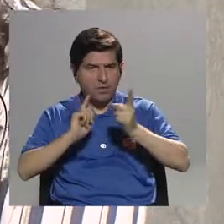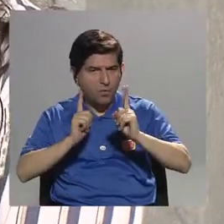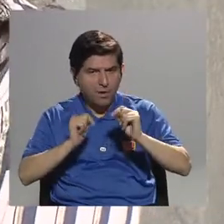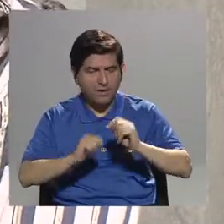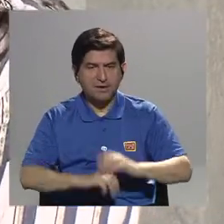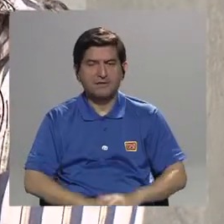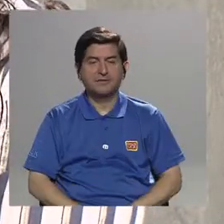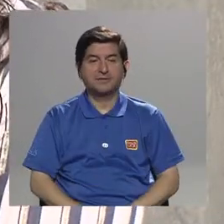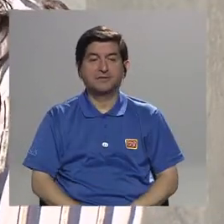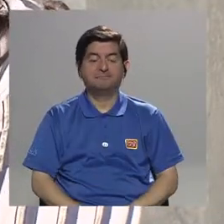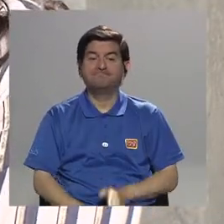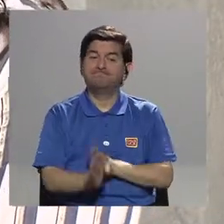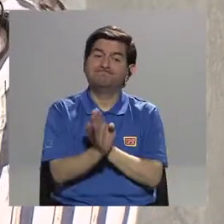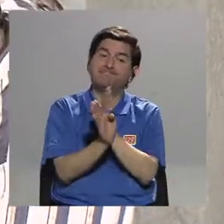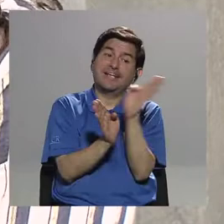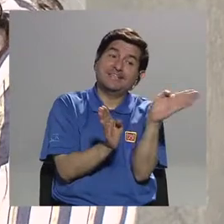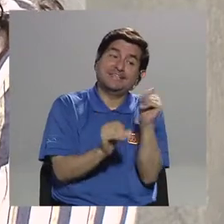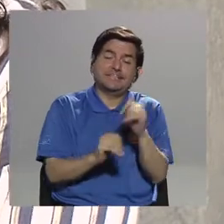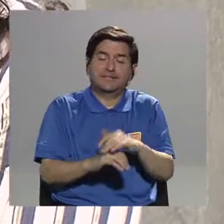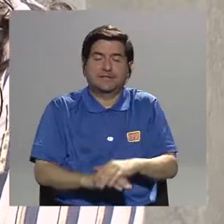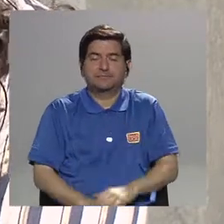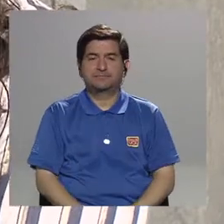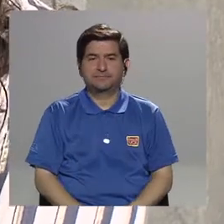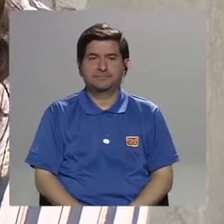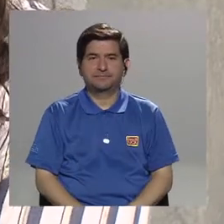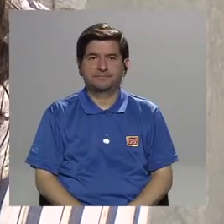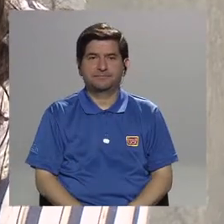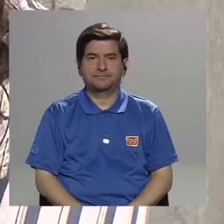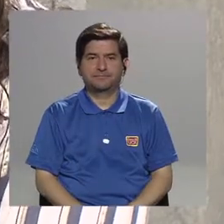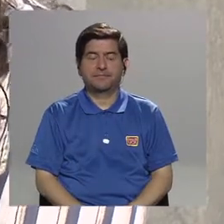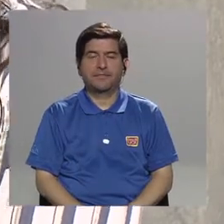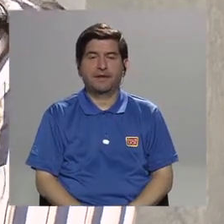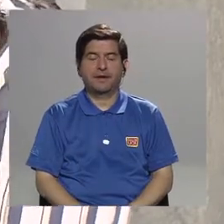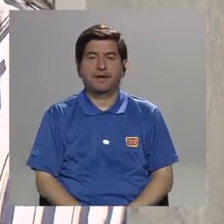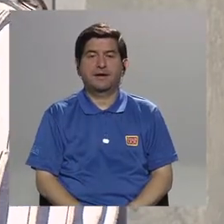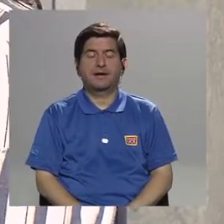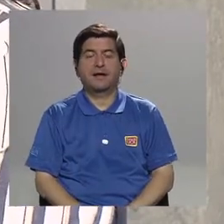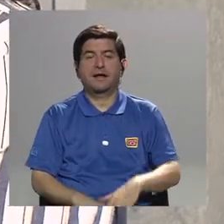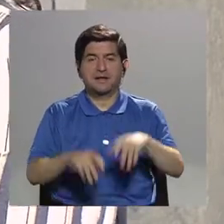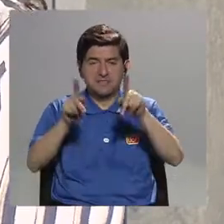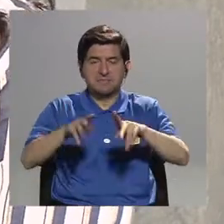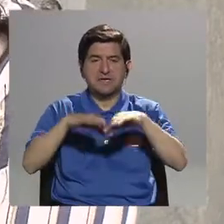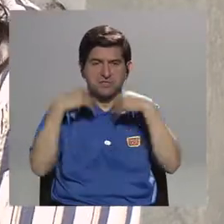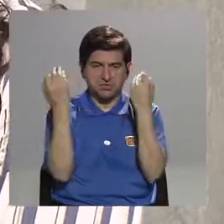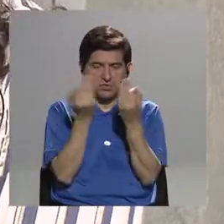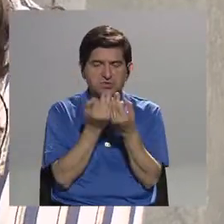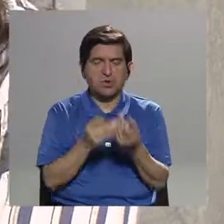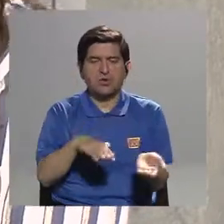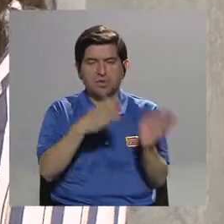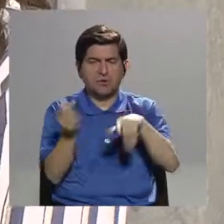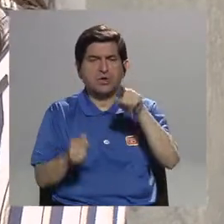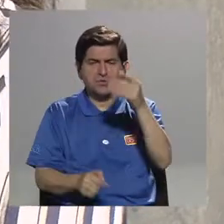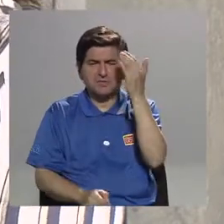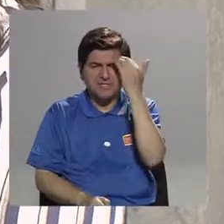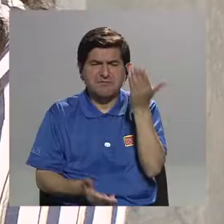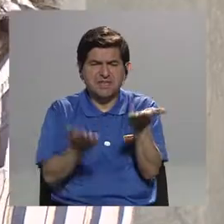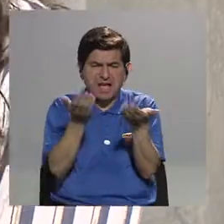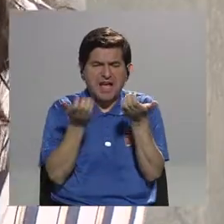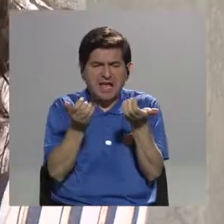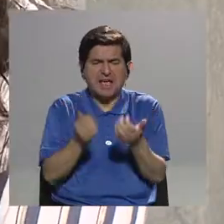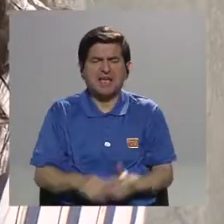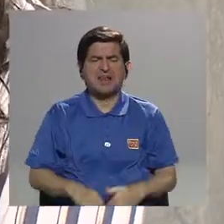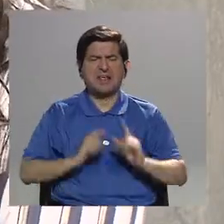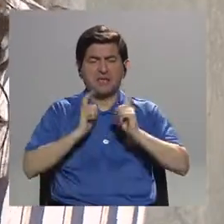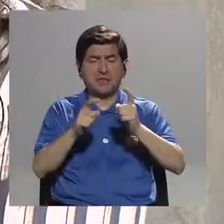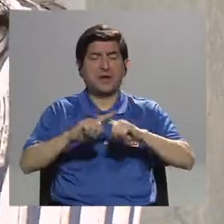es una forma indirecta, ¿ok? Entonces si resulta que su familiar falleció y usted sabía que él quería ser donante,